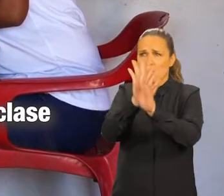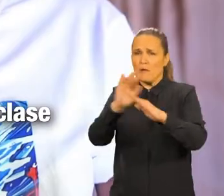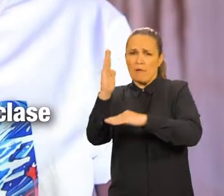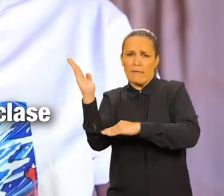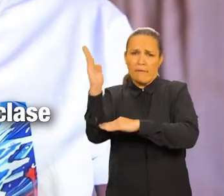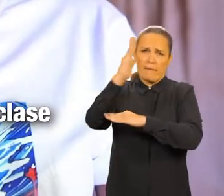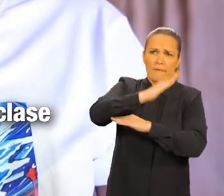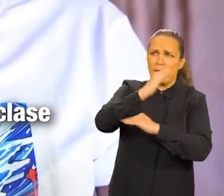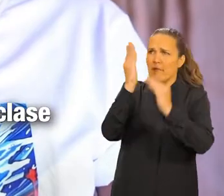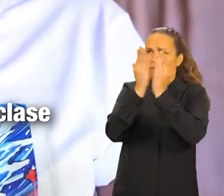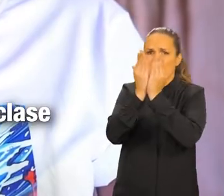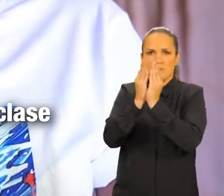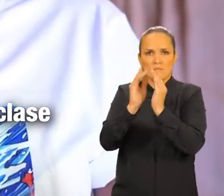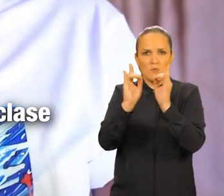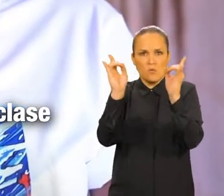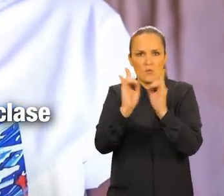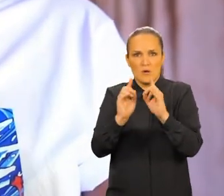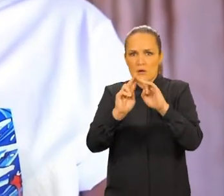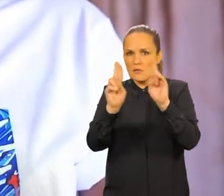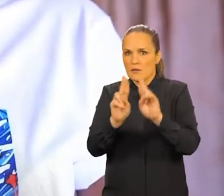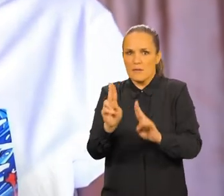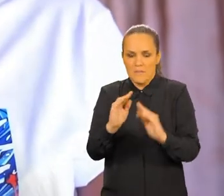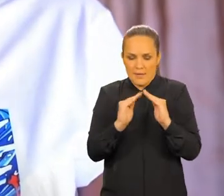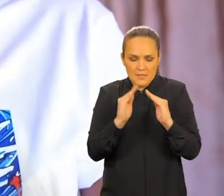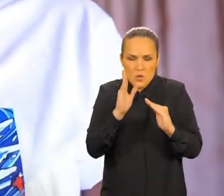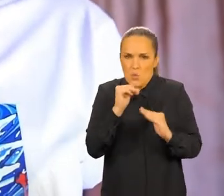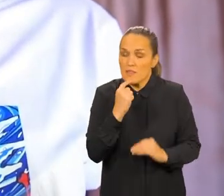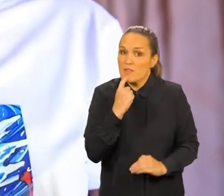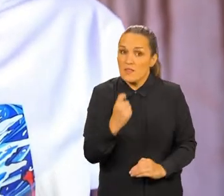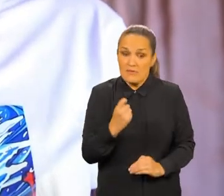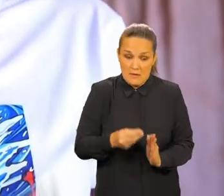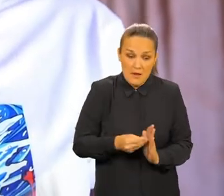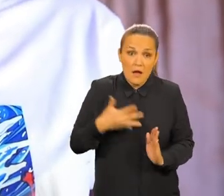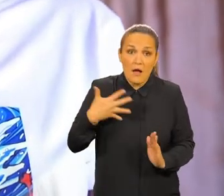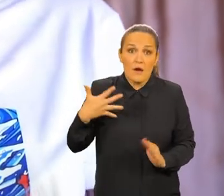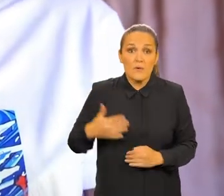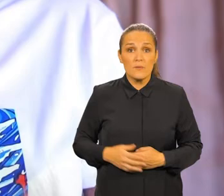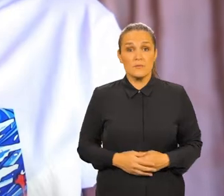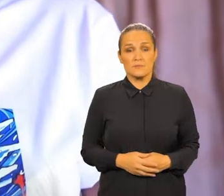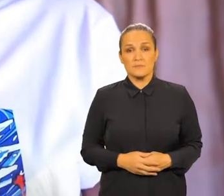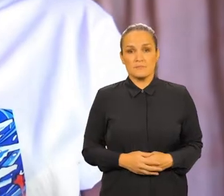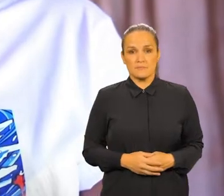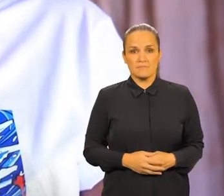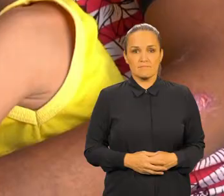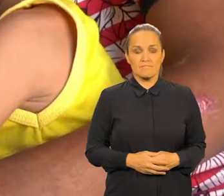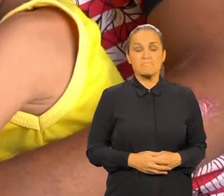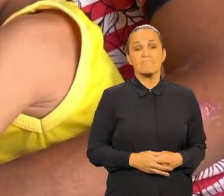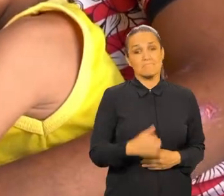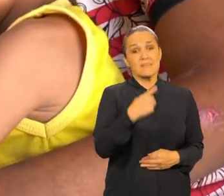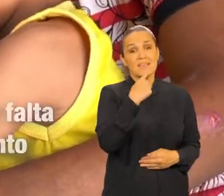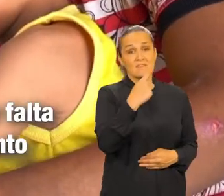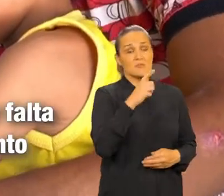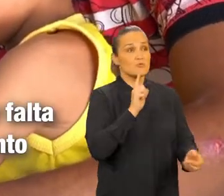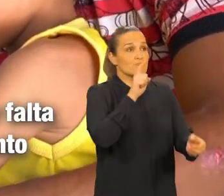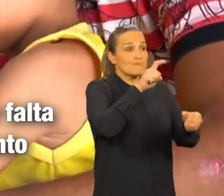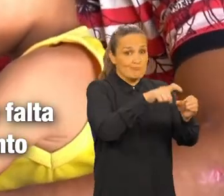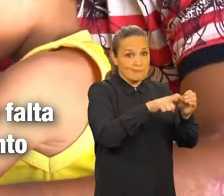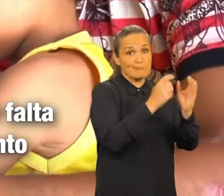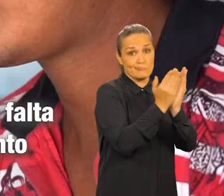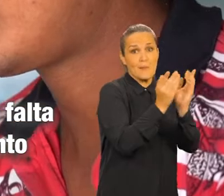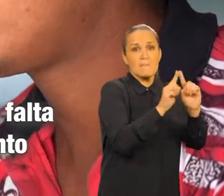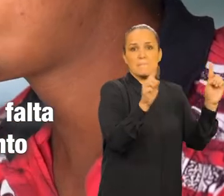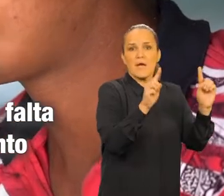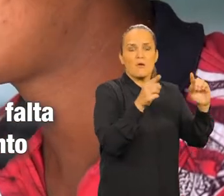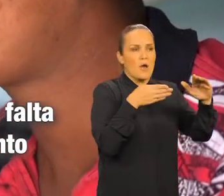clase sin contar con un servicio de internet de wifi era realmente difícil y costoso en ese momento. A veces se me